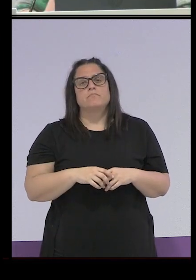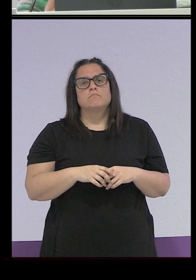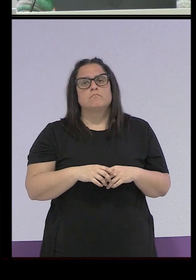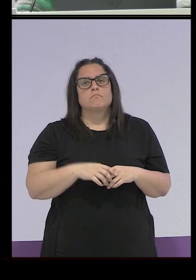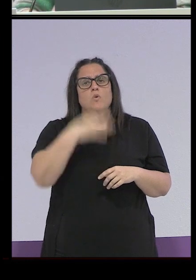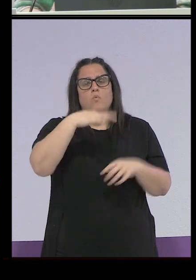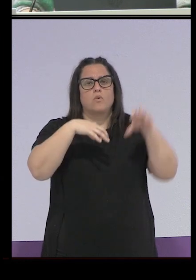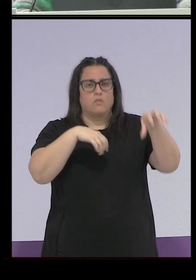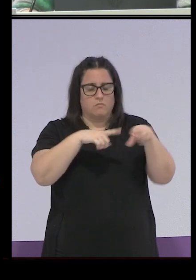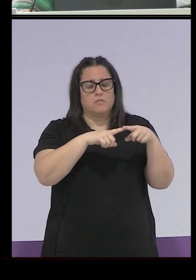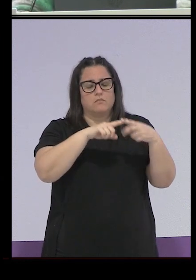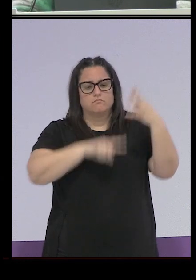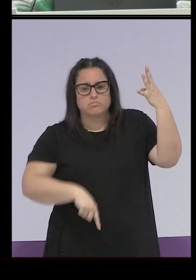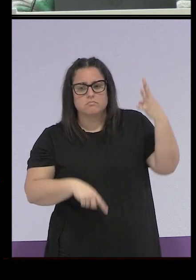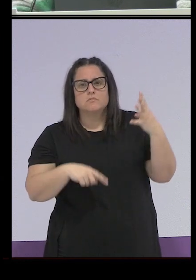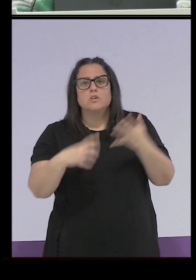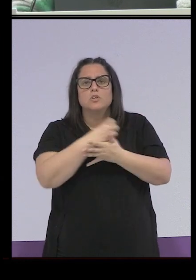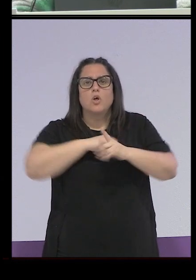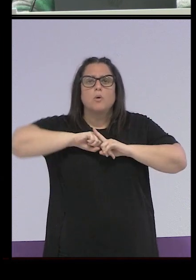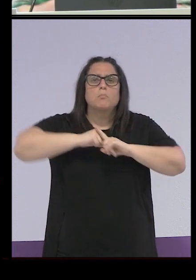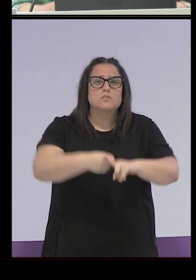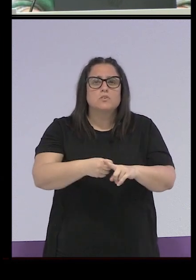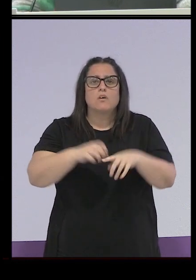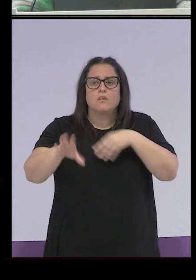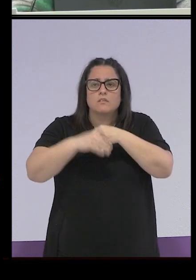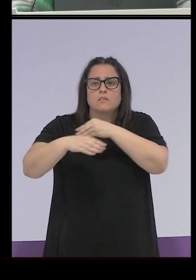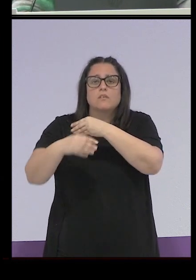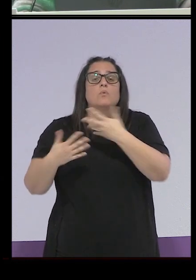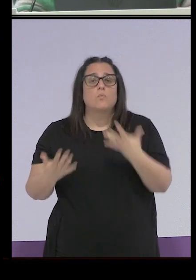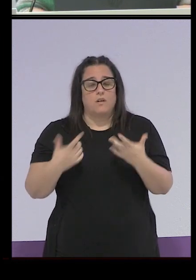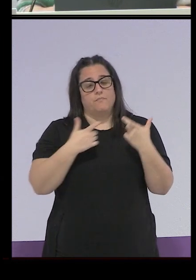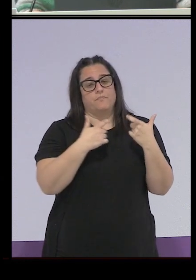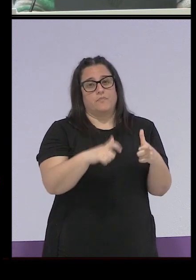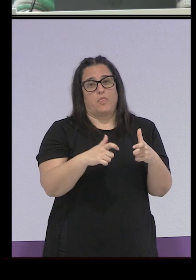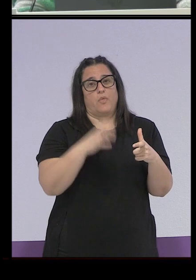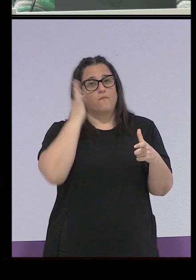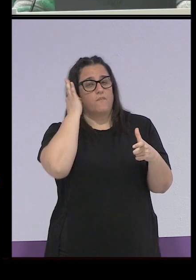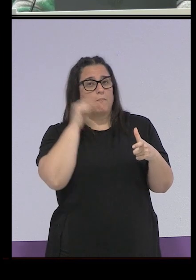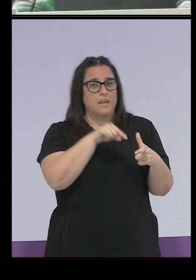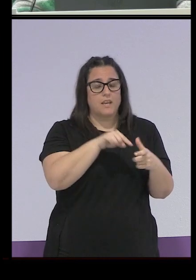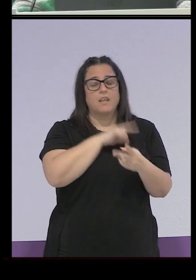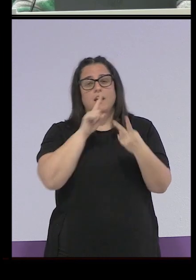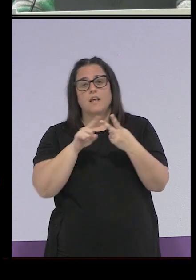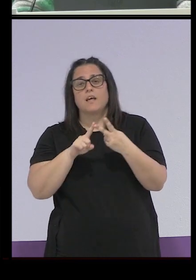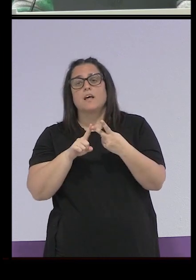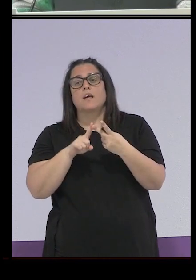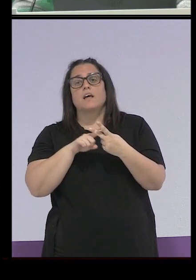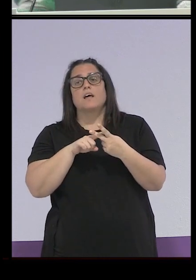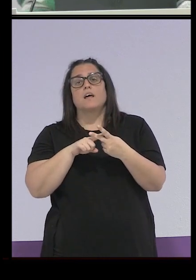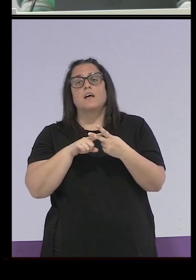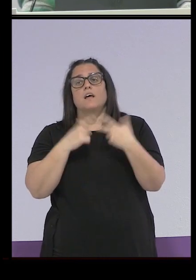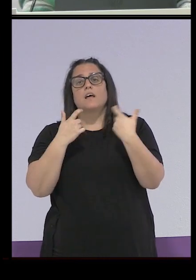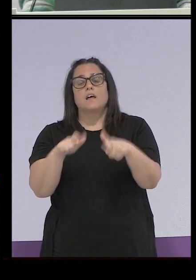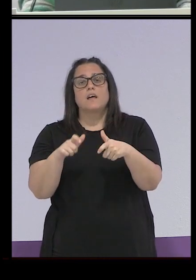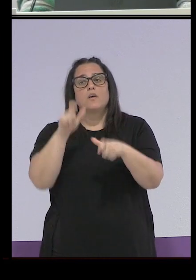otros elementos que participaban de esta represión contra las mujeres? Pues tenemos a la sección femenina, tenemos a la rama